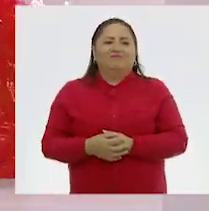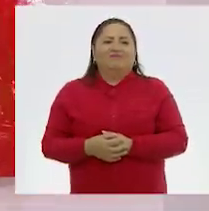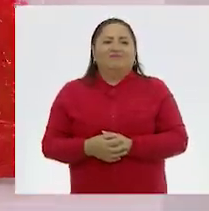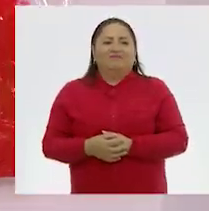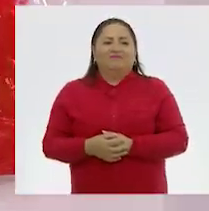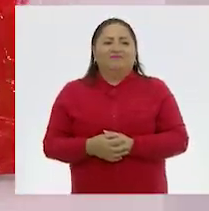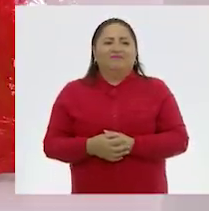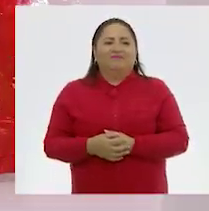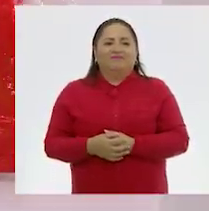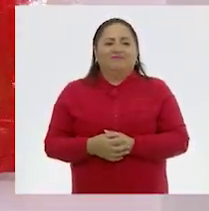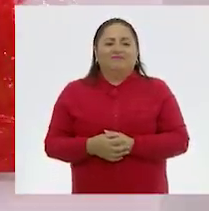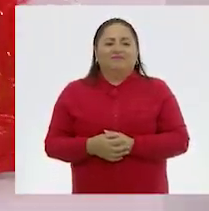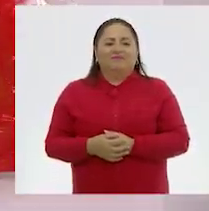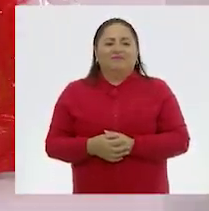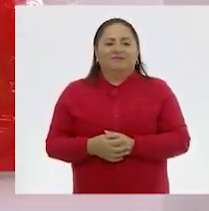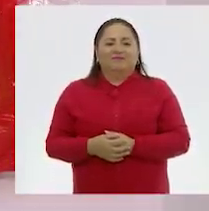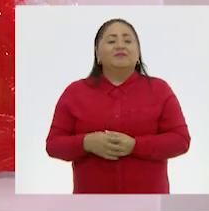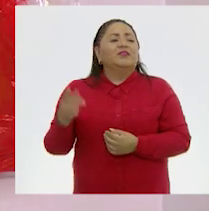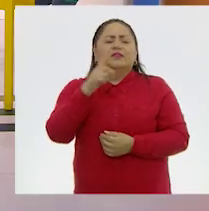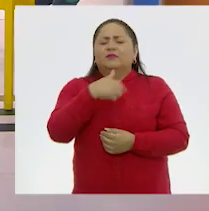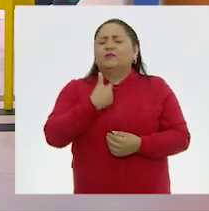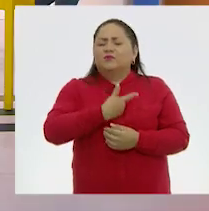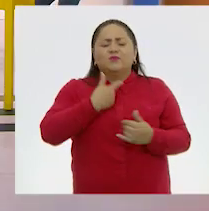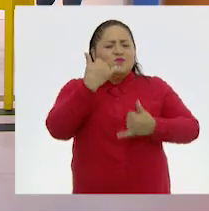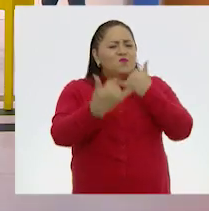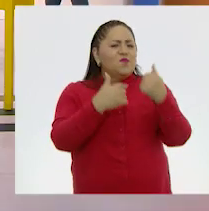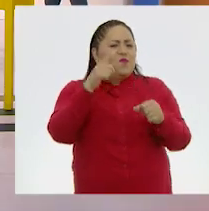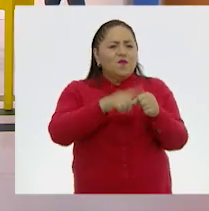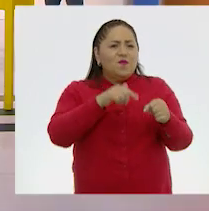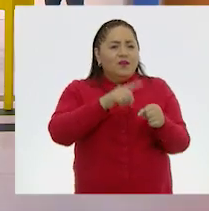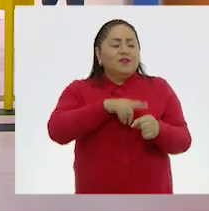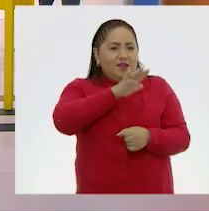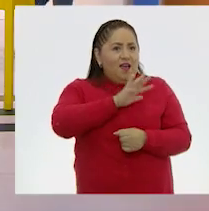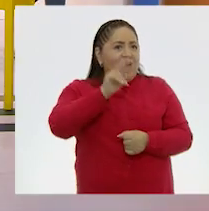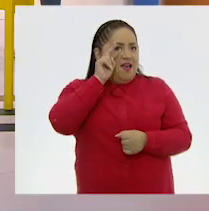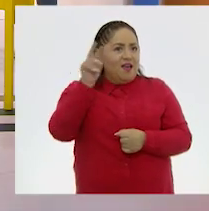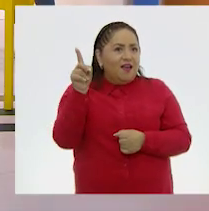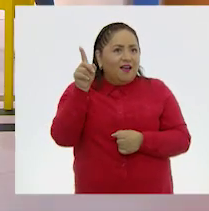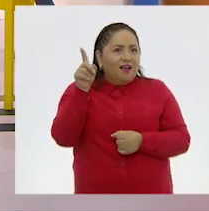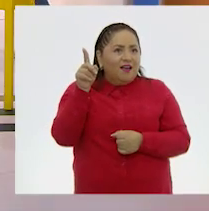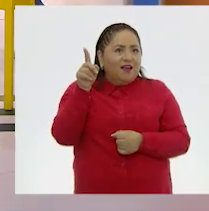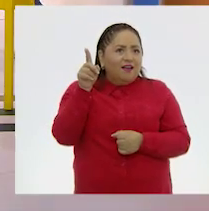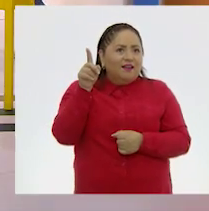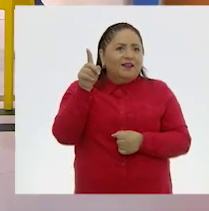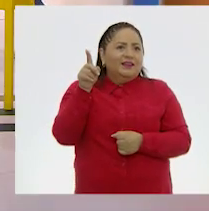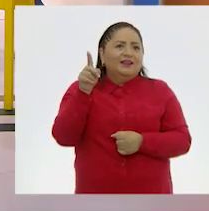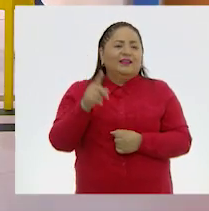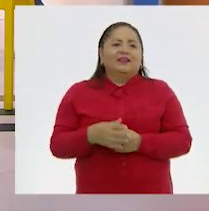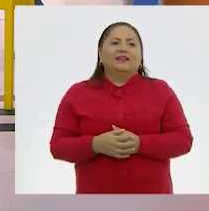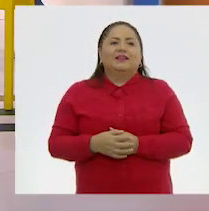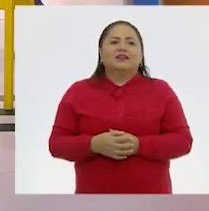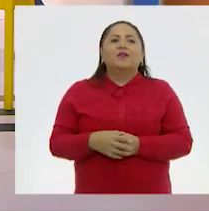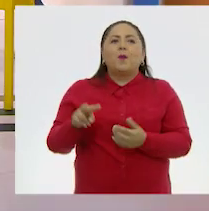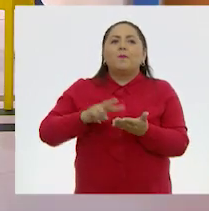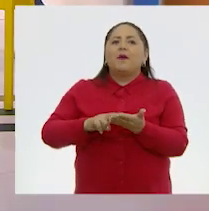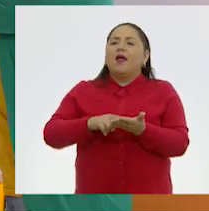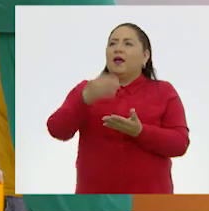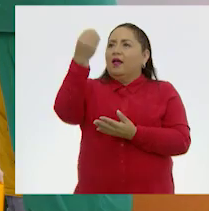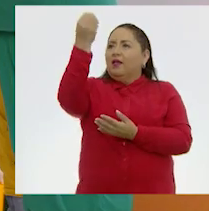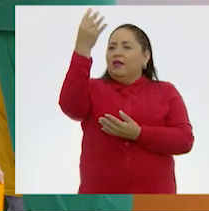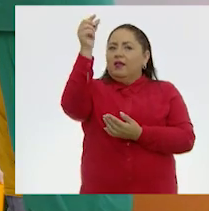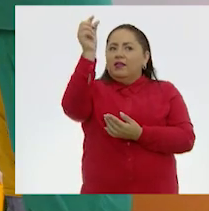emocionan, maestra Estela. A me encanta jugar con el color. Muy bien. puedes ver algo, maestra Estela? Sí, aquí salió el verde.